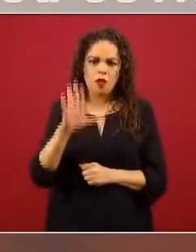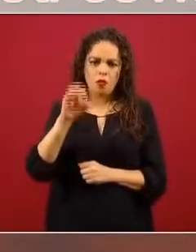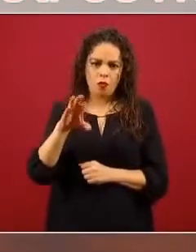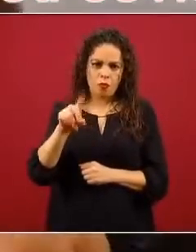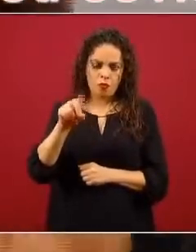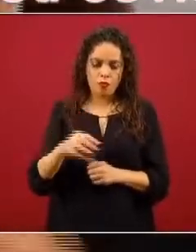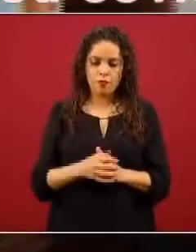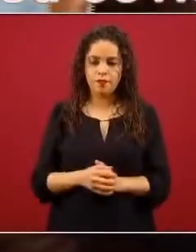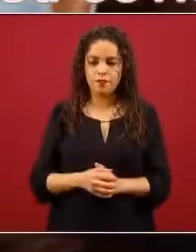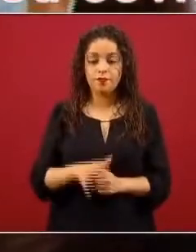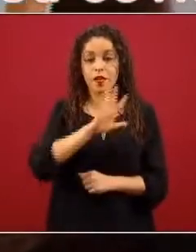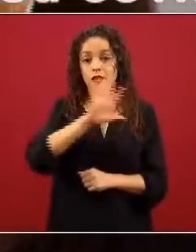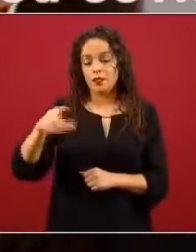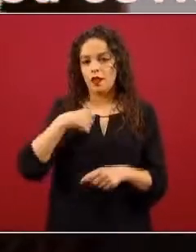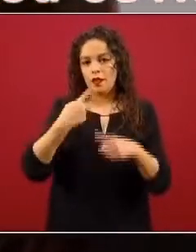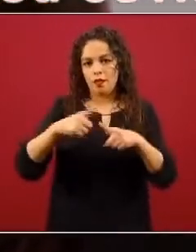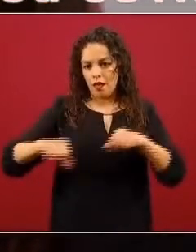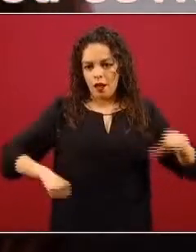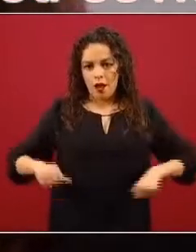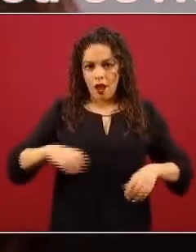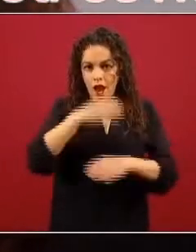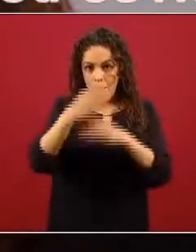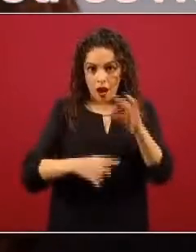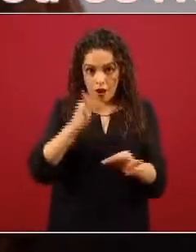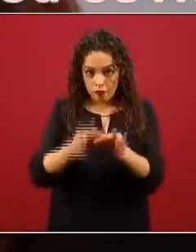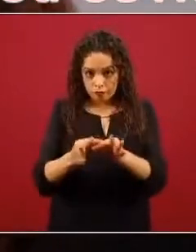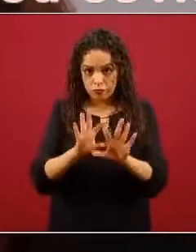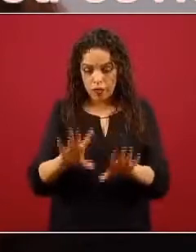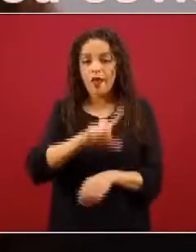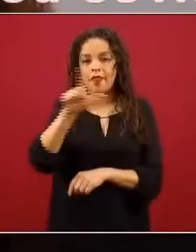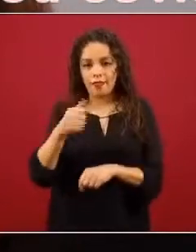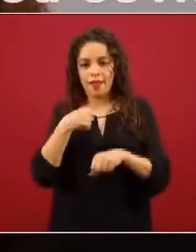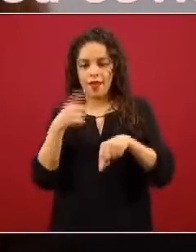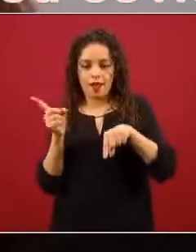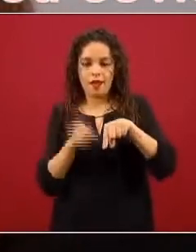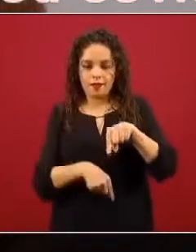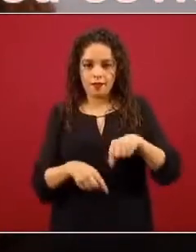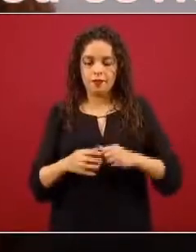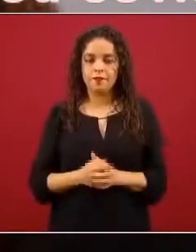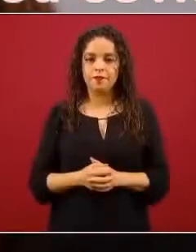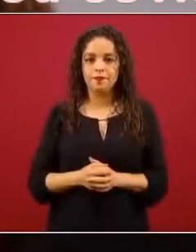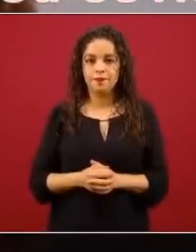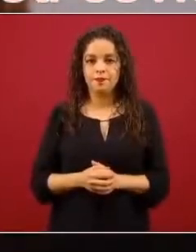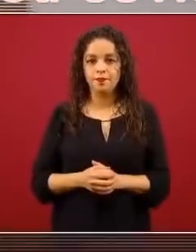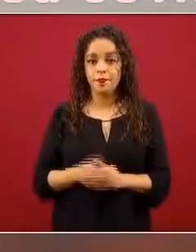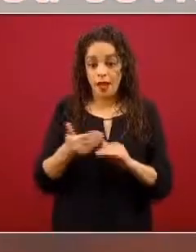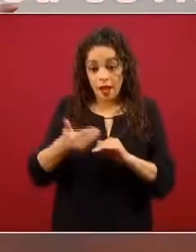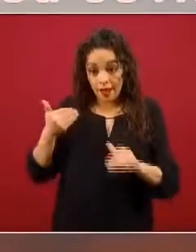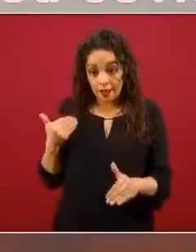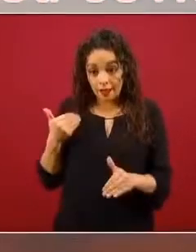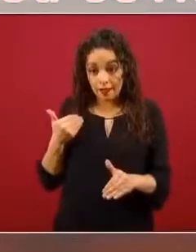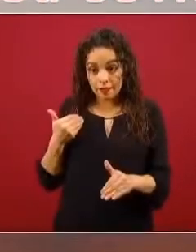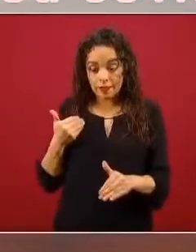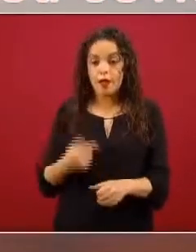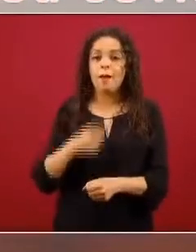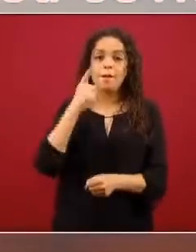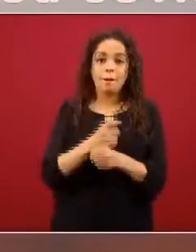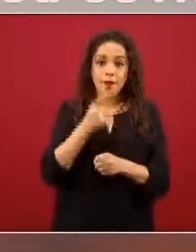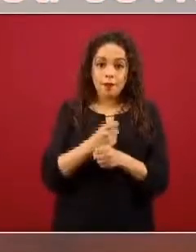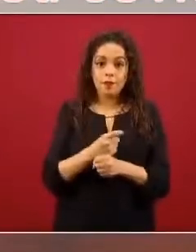de realizar mis actividades en el área de atención. Y entonces, me lo voy a retirar. Antes de retirármelo, lo primero que hago es,